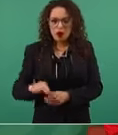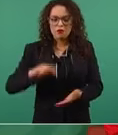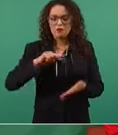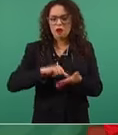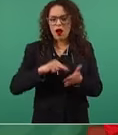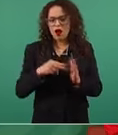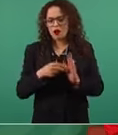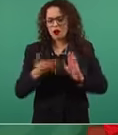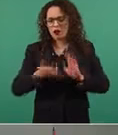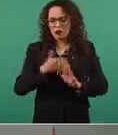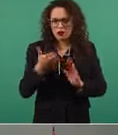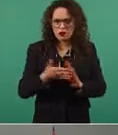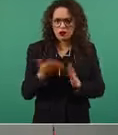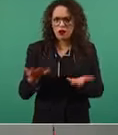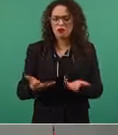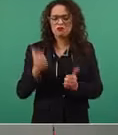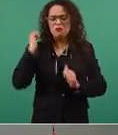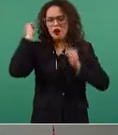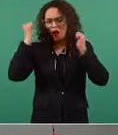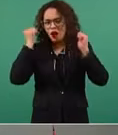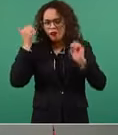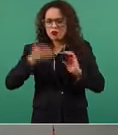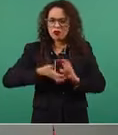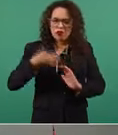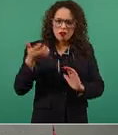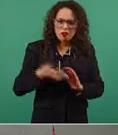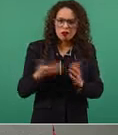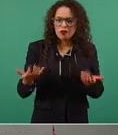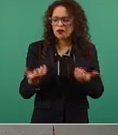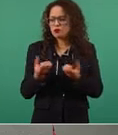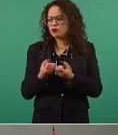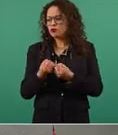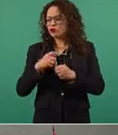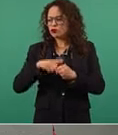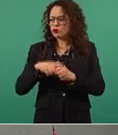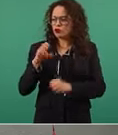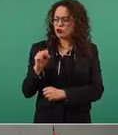arqueólogos, sociólogos, historiadores,